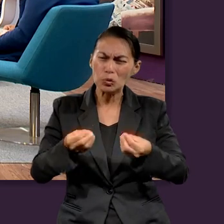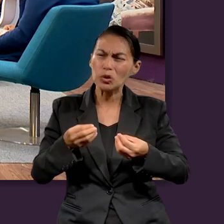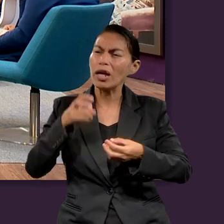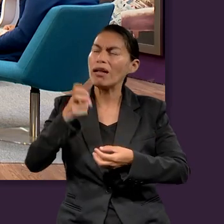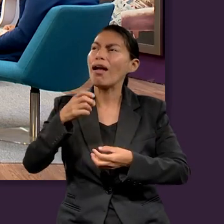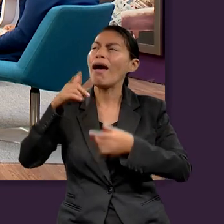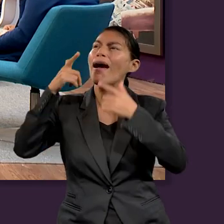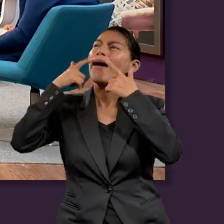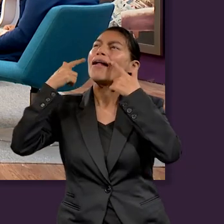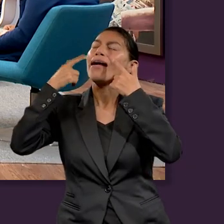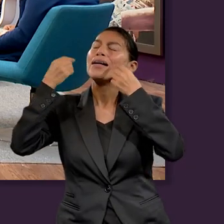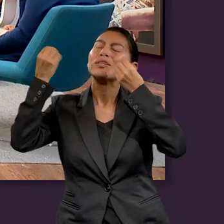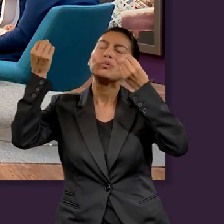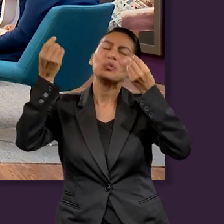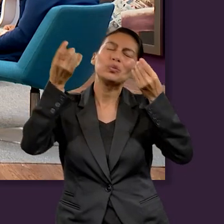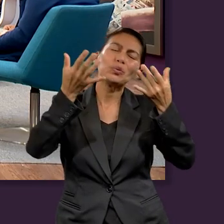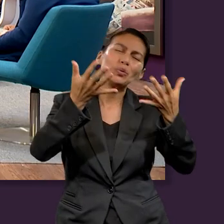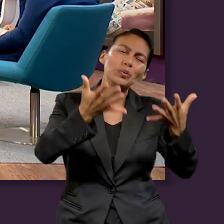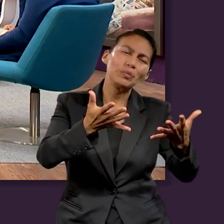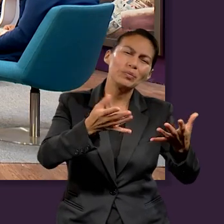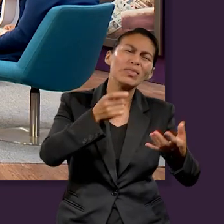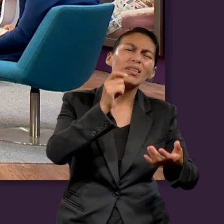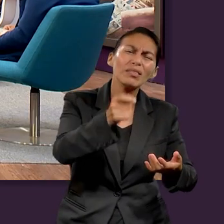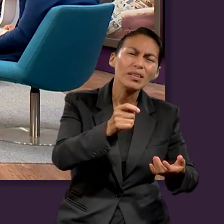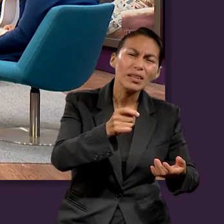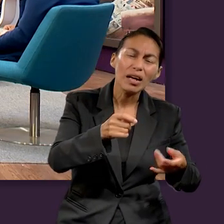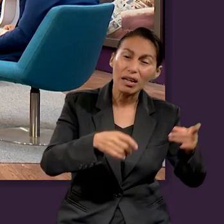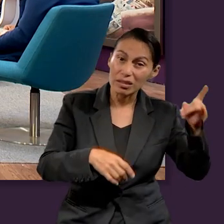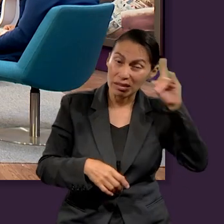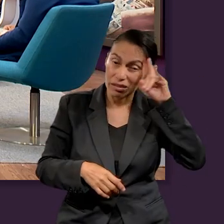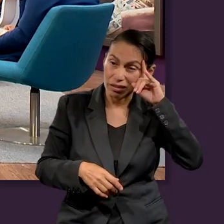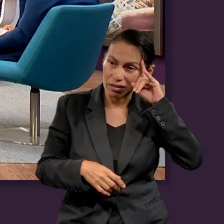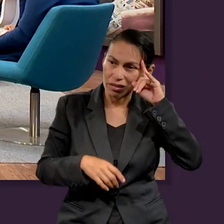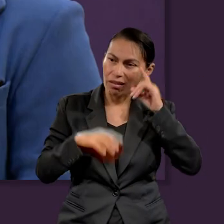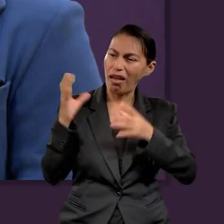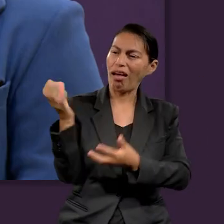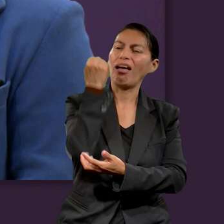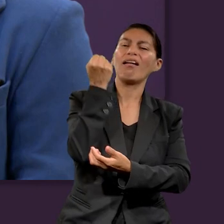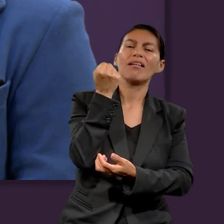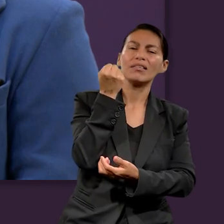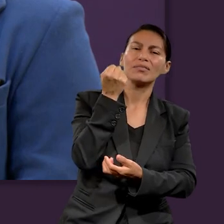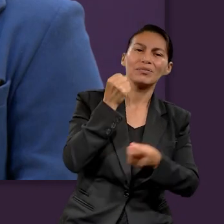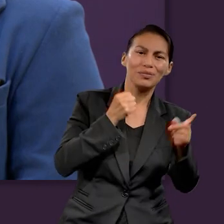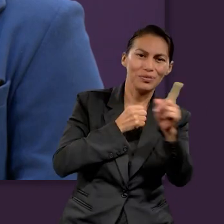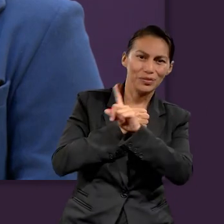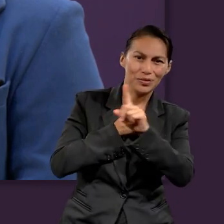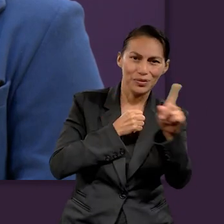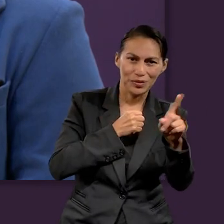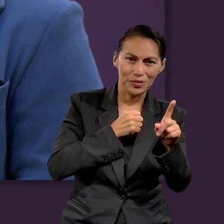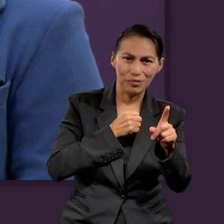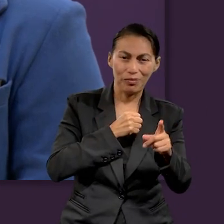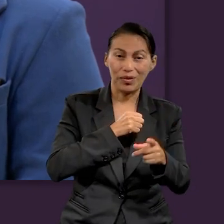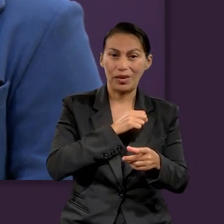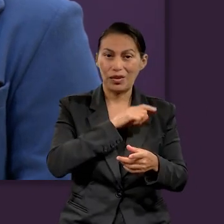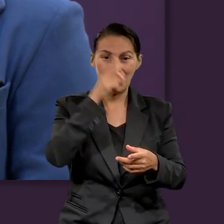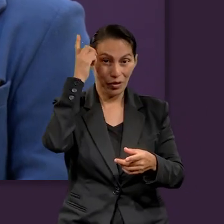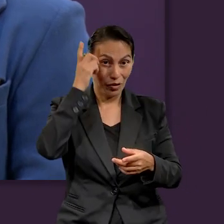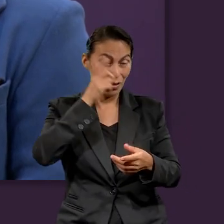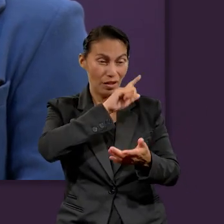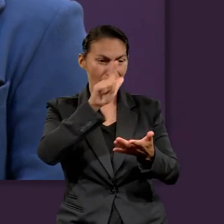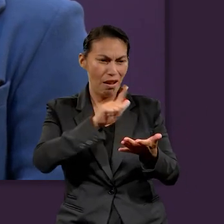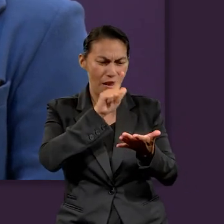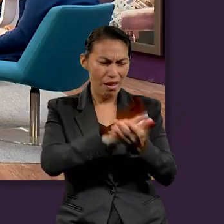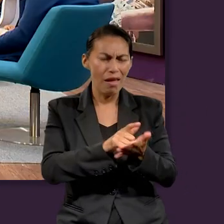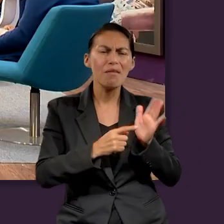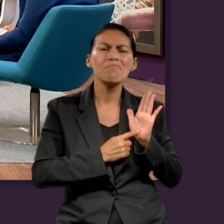Entonces, ahí es cuando no debemos de dejar que Satanás reine sobre nosotros, pues ya pequé, ya no fui de acuerdo a lo que Dios me dijo